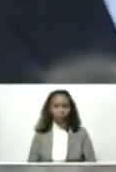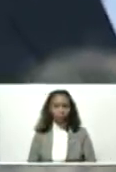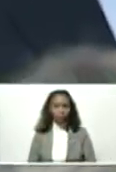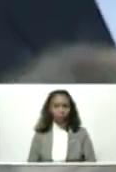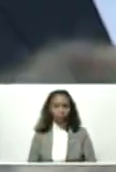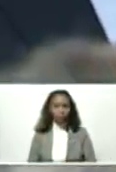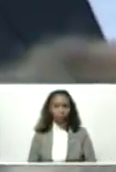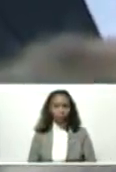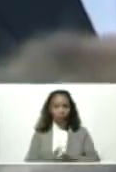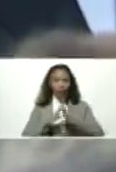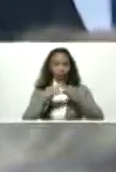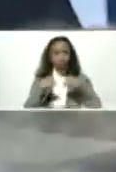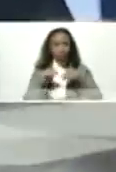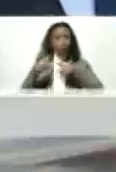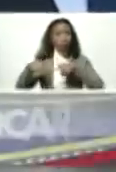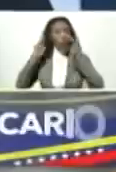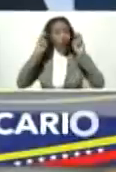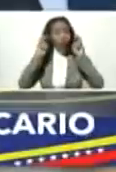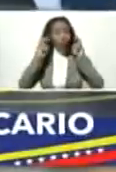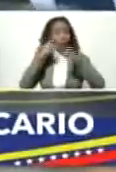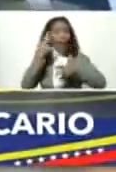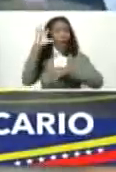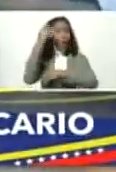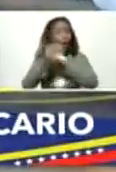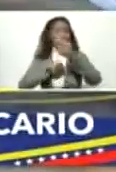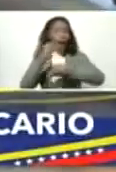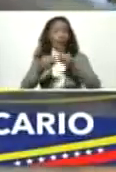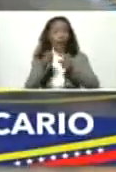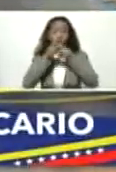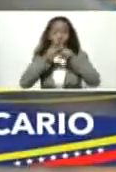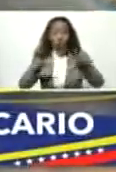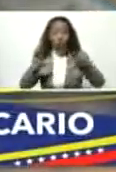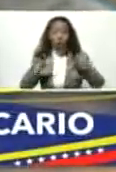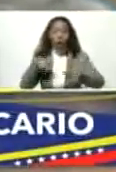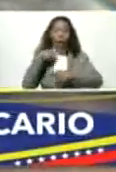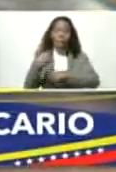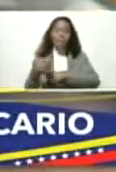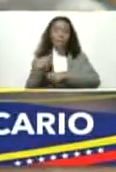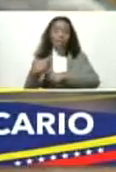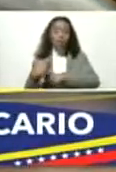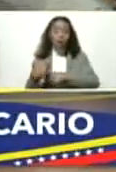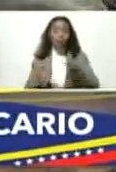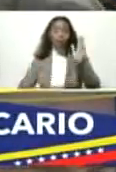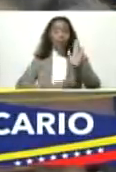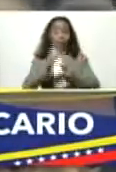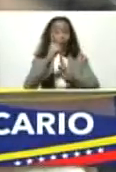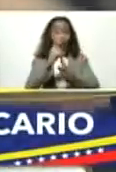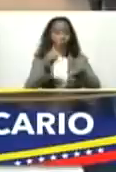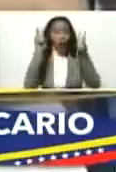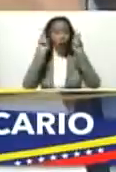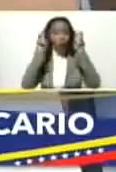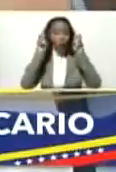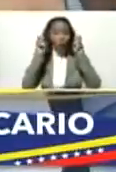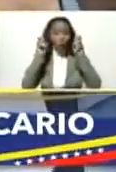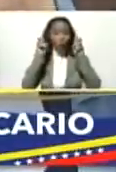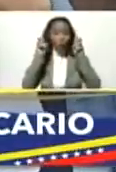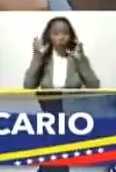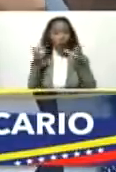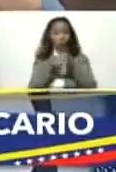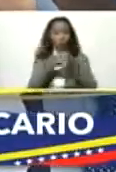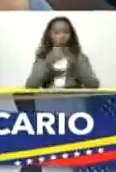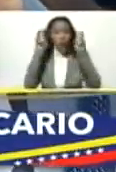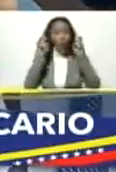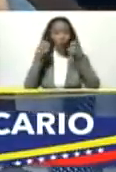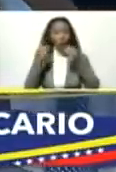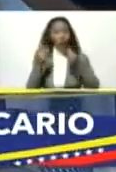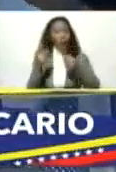todos los sectores. Y lograr inclusive expandir la inversión y el desarrollo a nuevos sectores de la nueva economía no